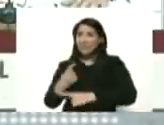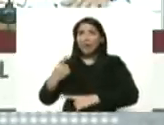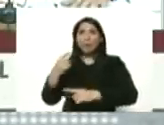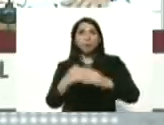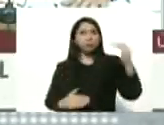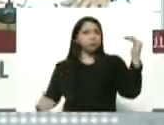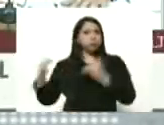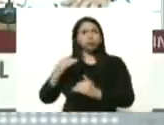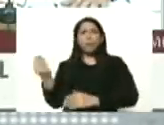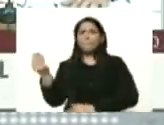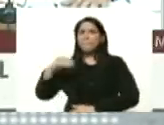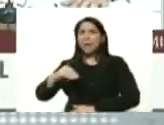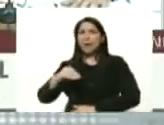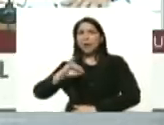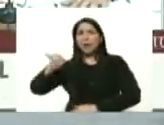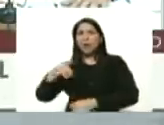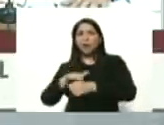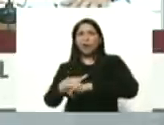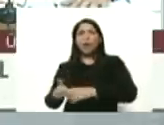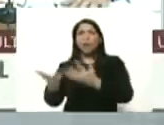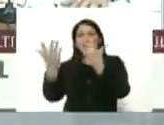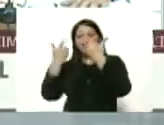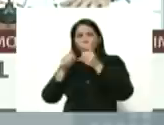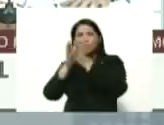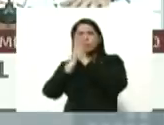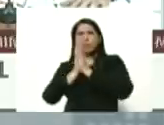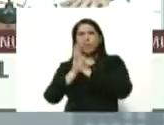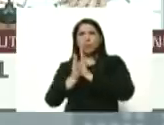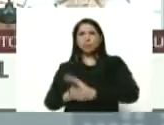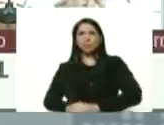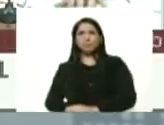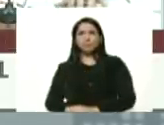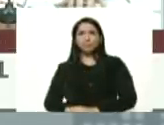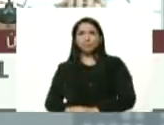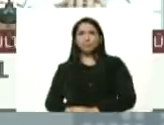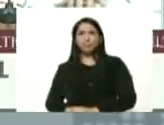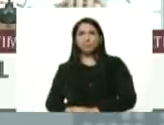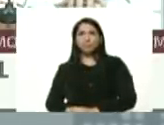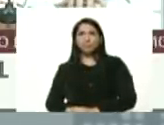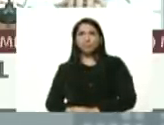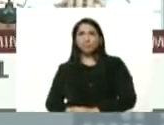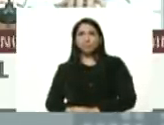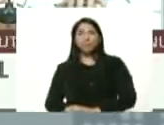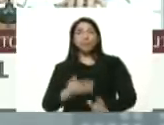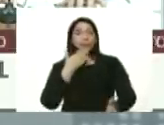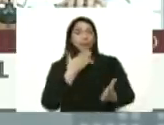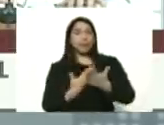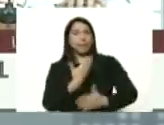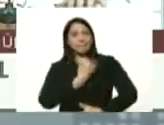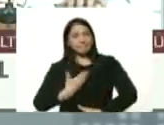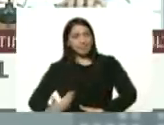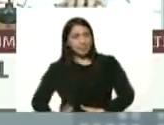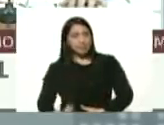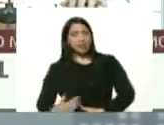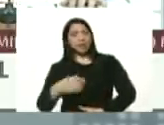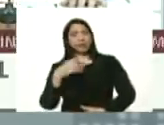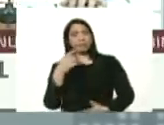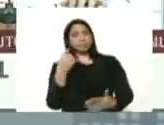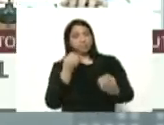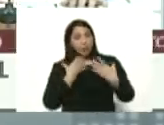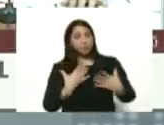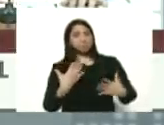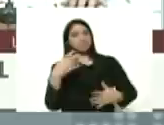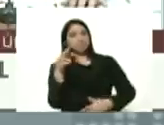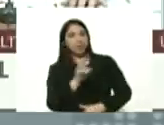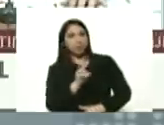incrementarlas Jorge Rodríguez dame tu comentario oportuno gracias presidente en efecto Venezuela